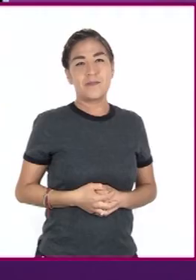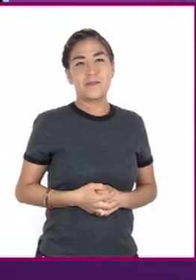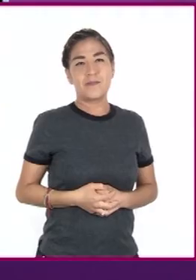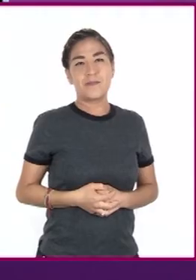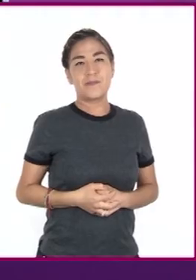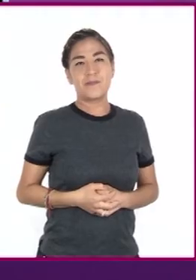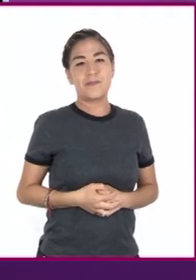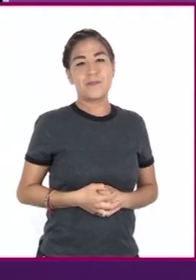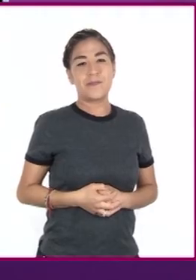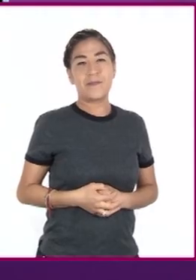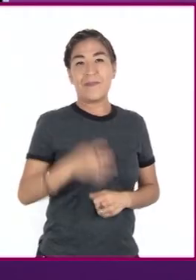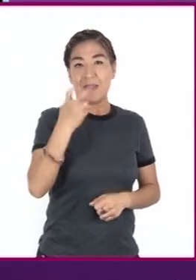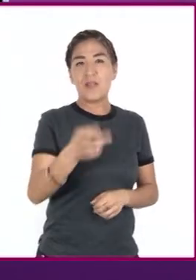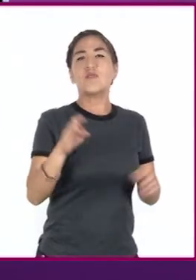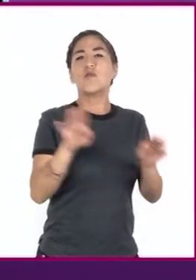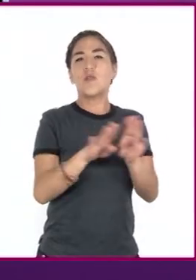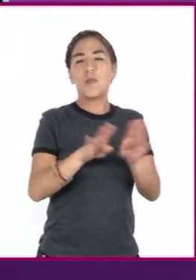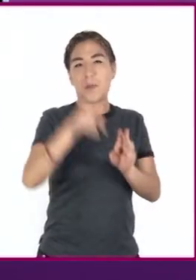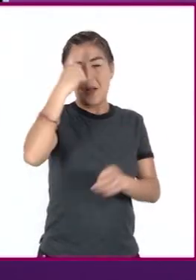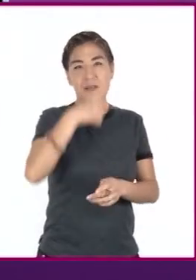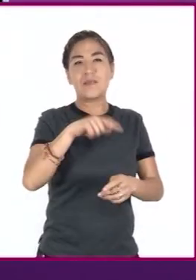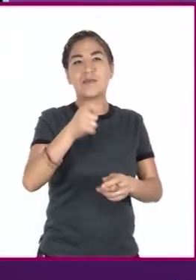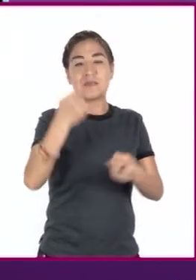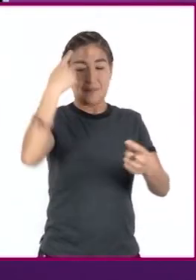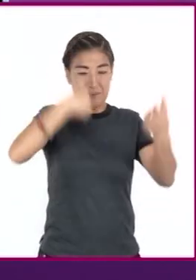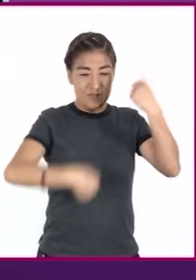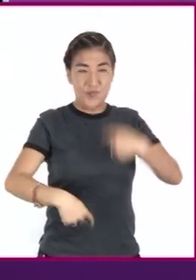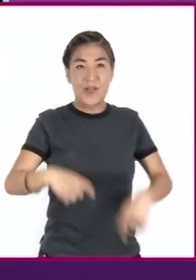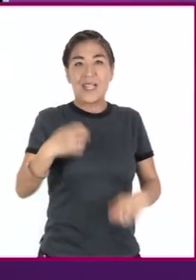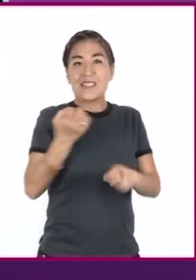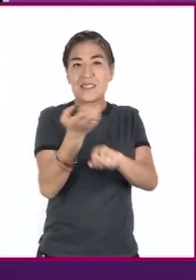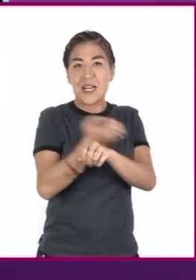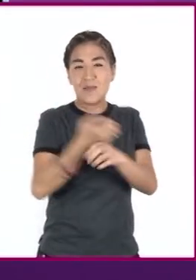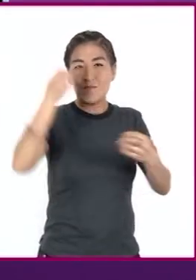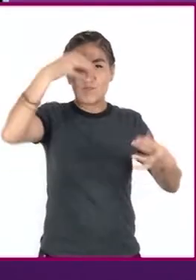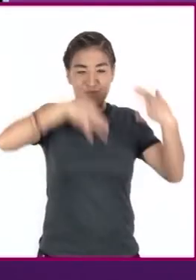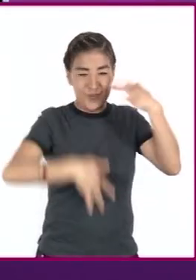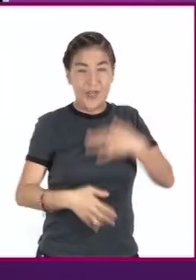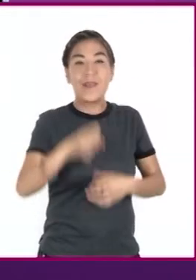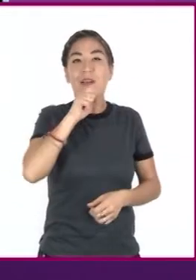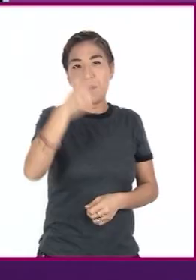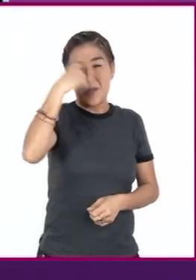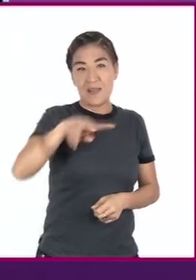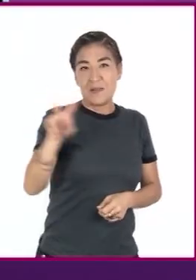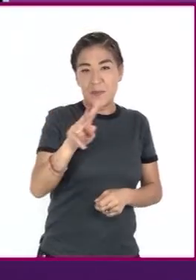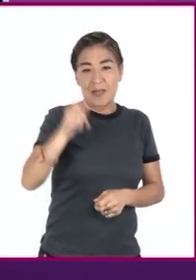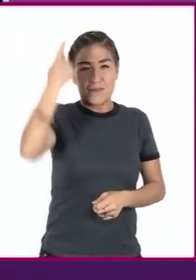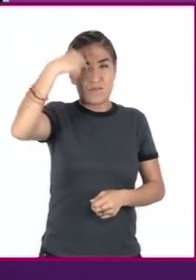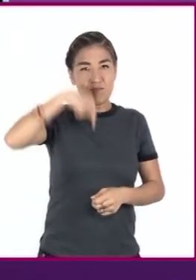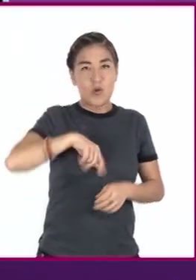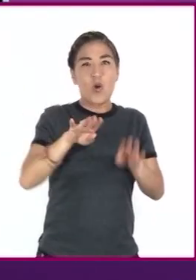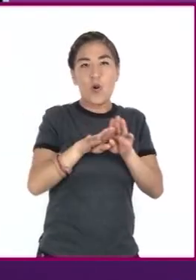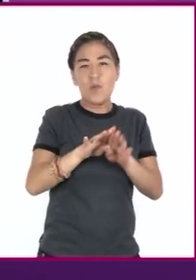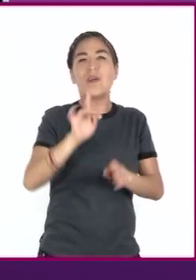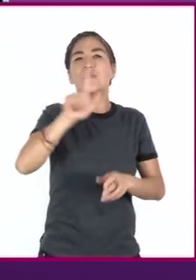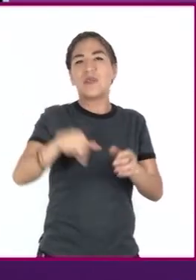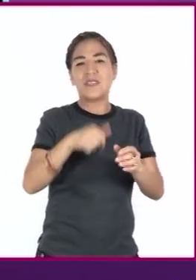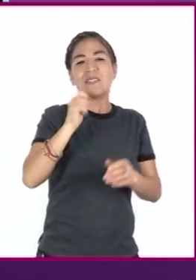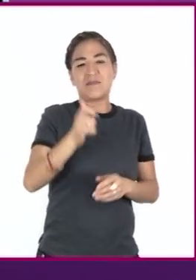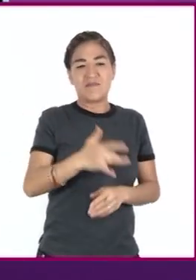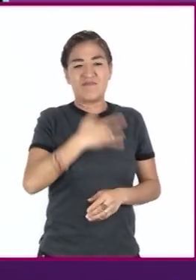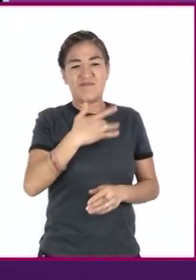Este sistema permite la oxigenación de la sangre, así como transportar nutrientes a las células y recoger los desechos.